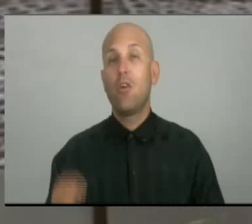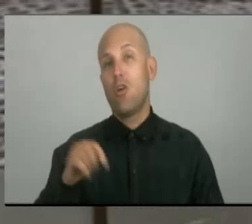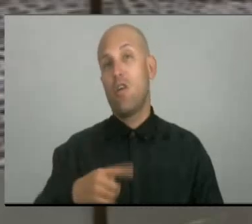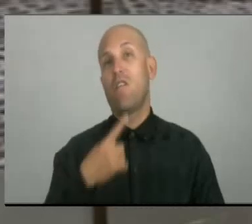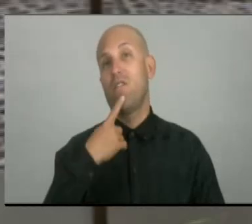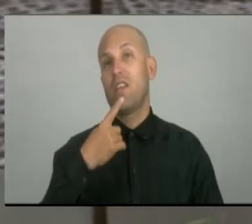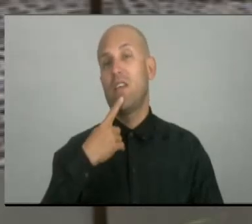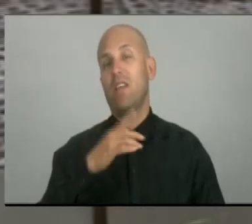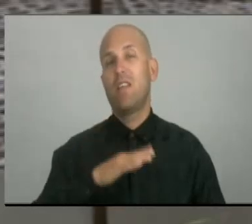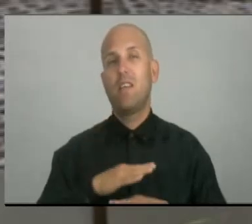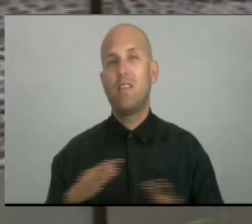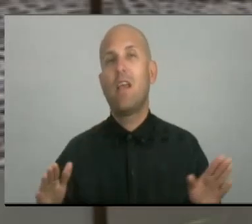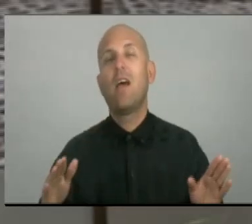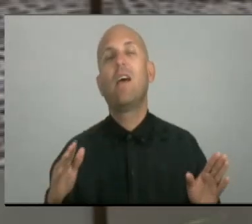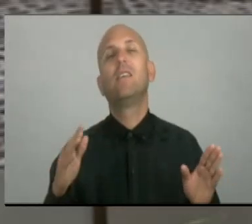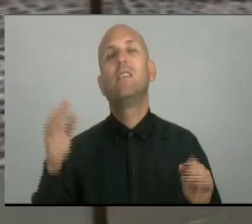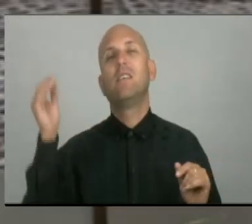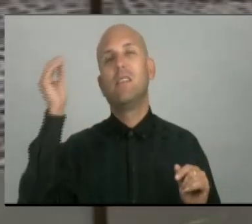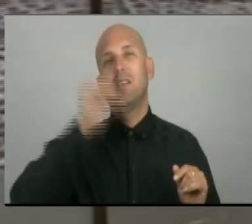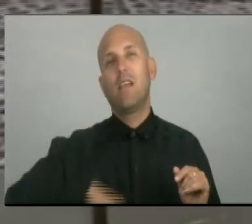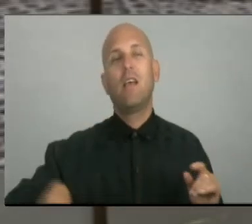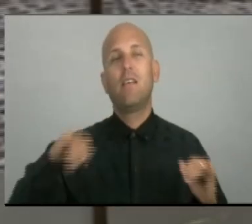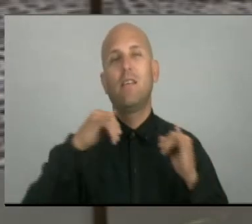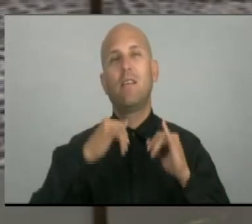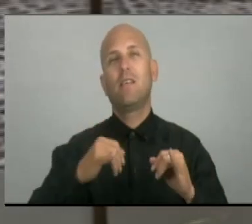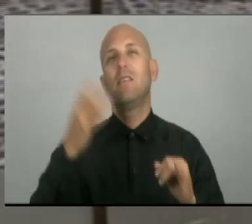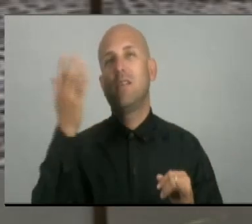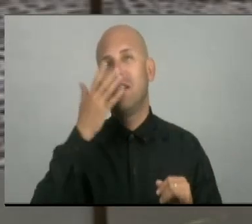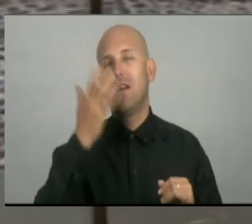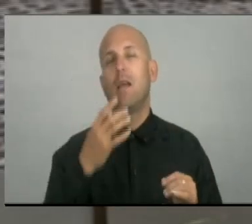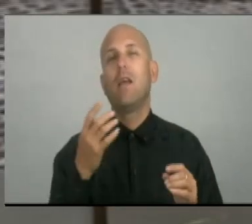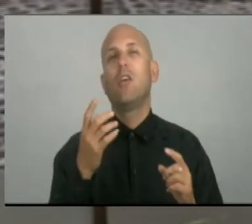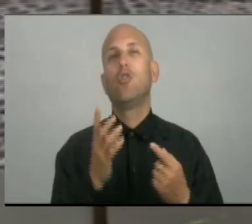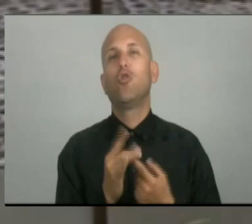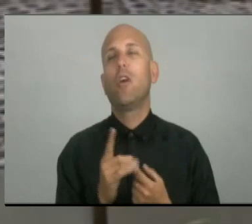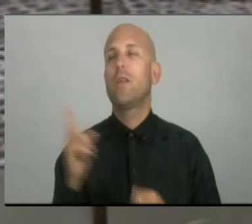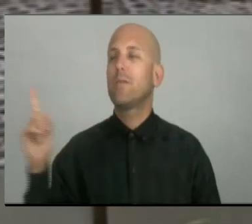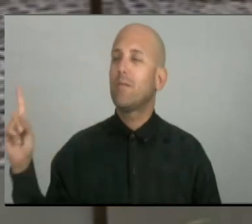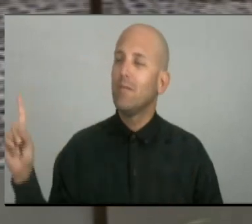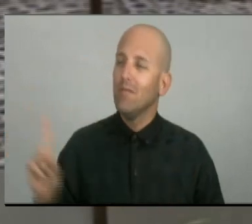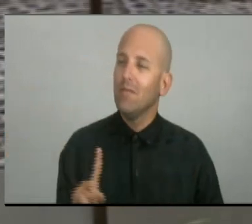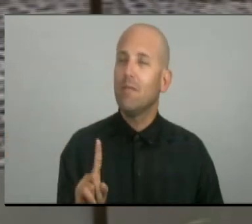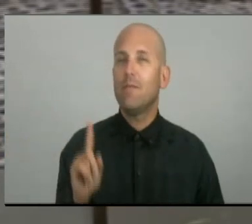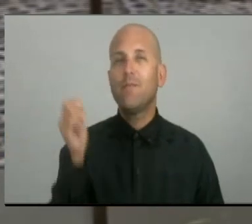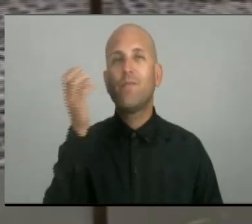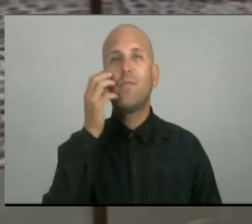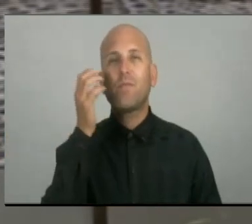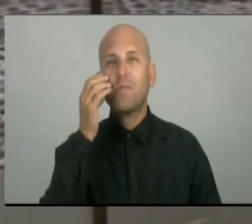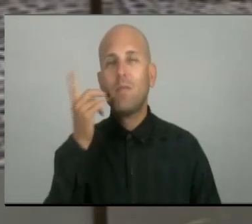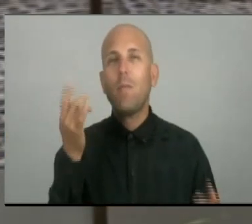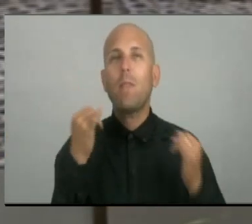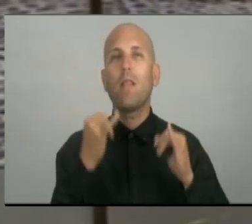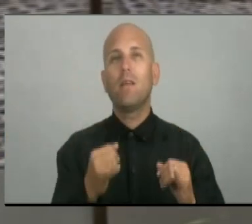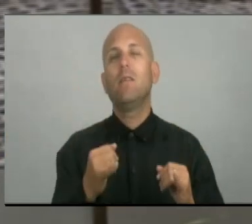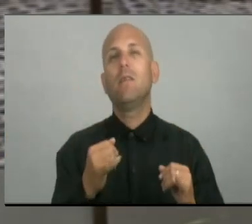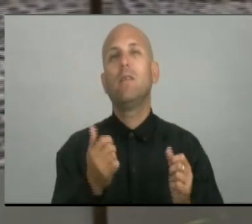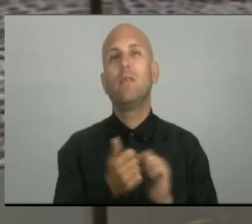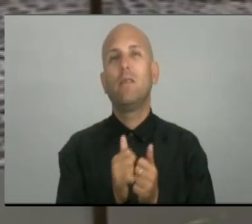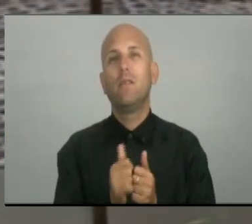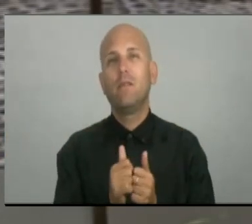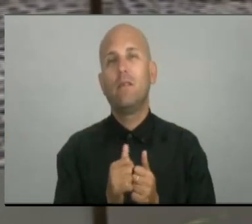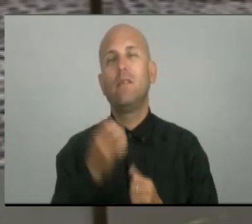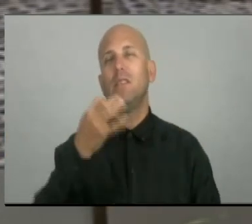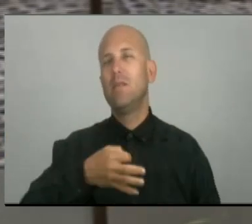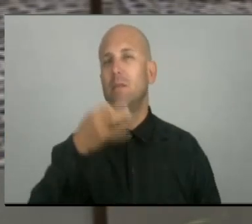En nuestra revista informativa El Acontecer y como es habitual, tengo el placer de recibir al periodista Roberto Carlos Serrano para que nos actualice